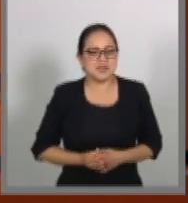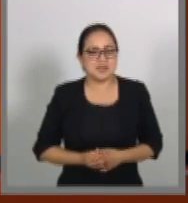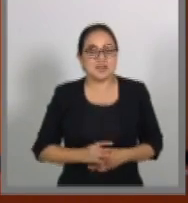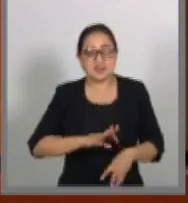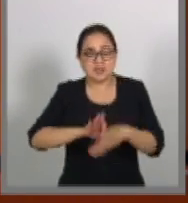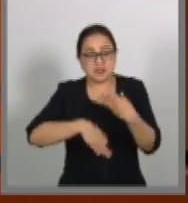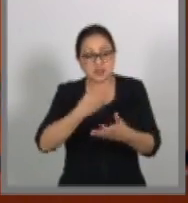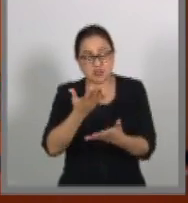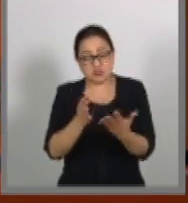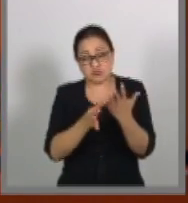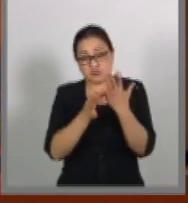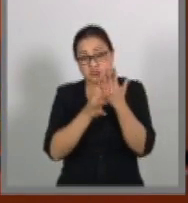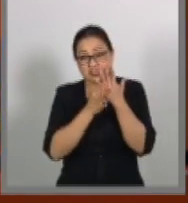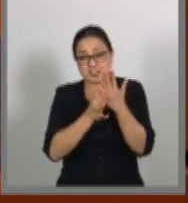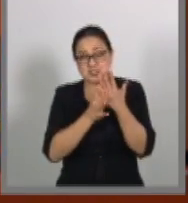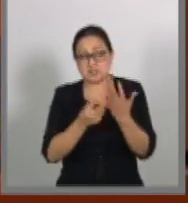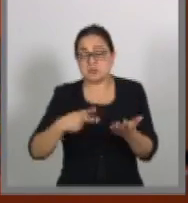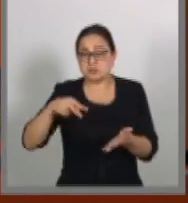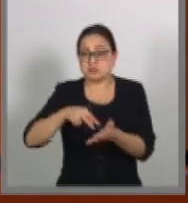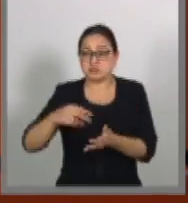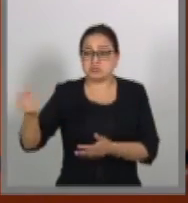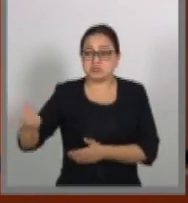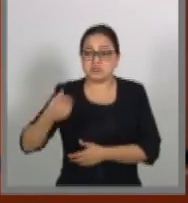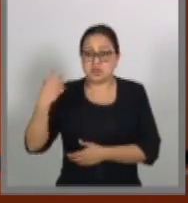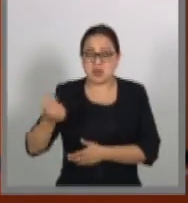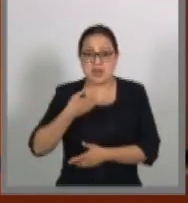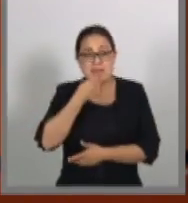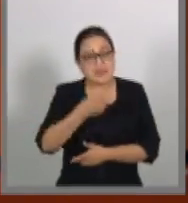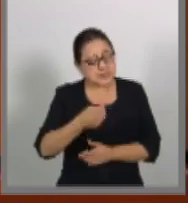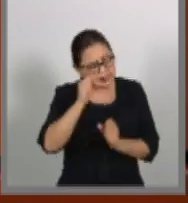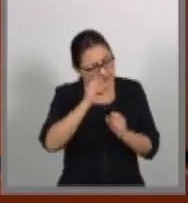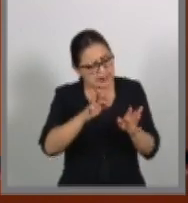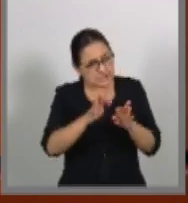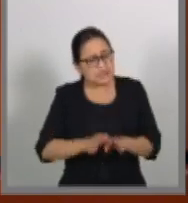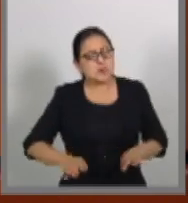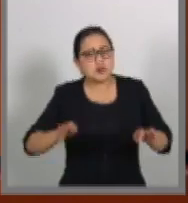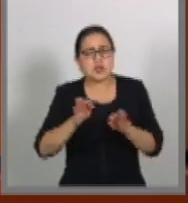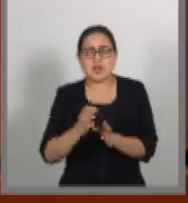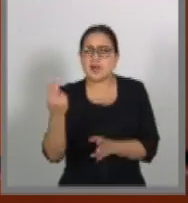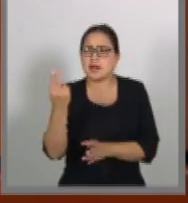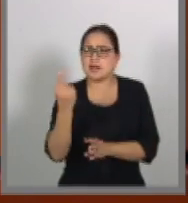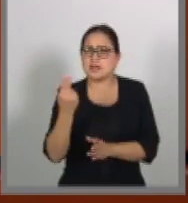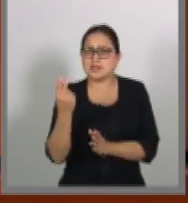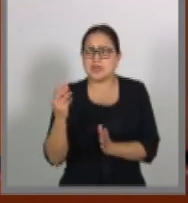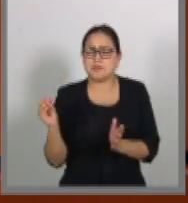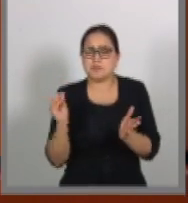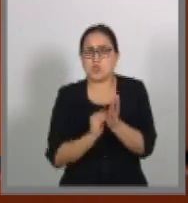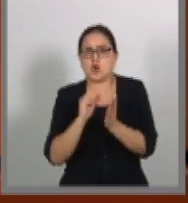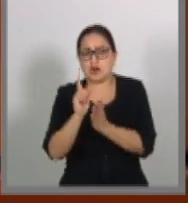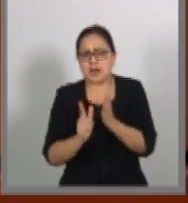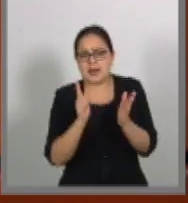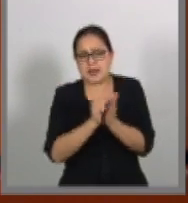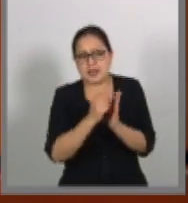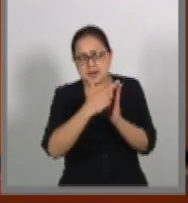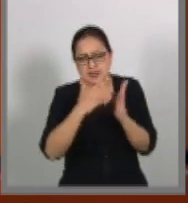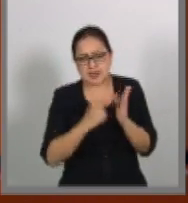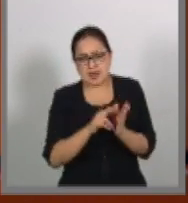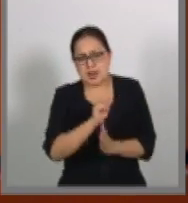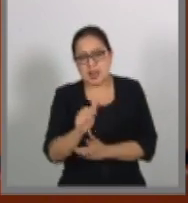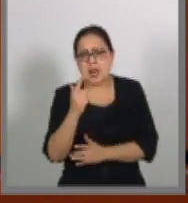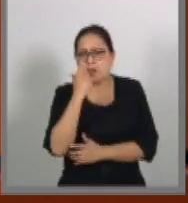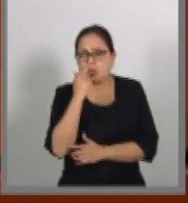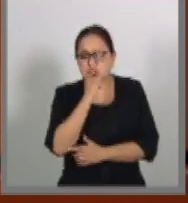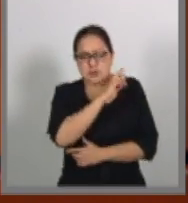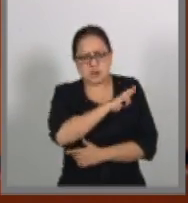todos han dicho, todos que han subido, que es necesario regular a las policías privadas y a los